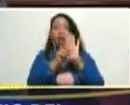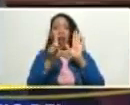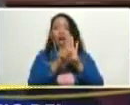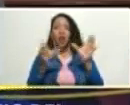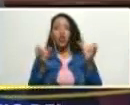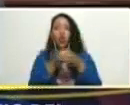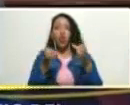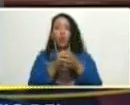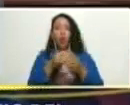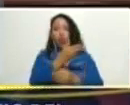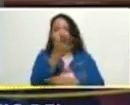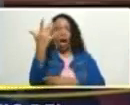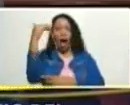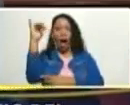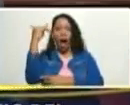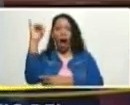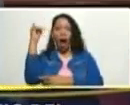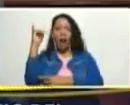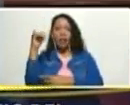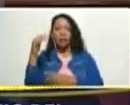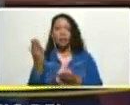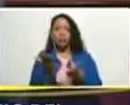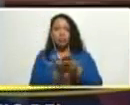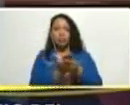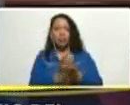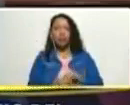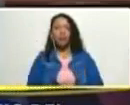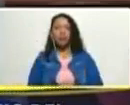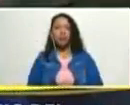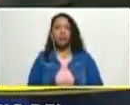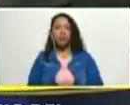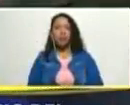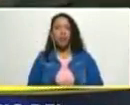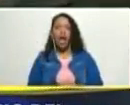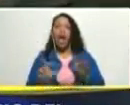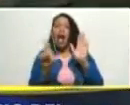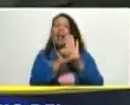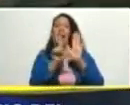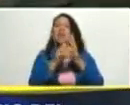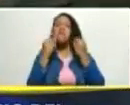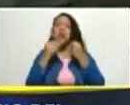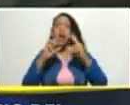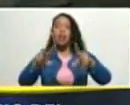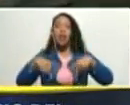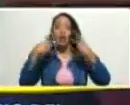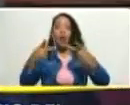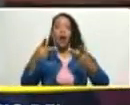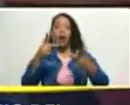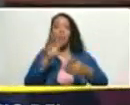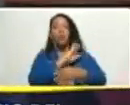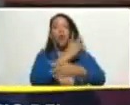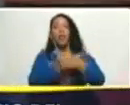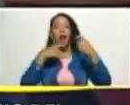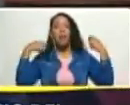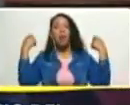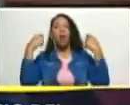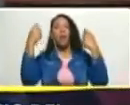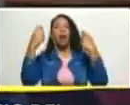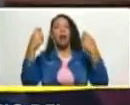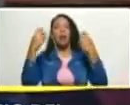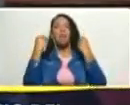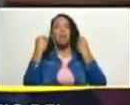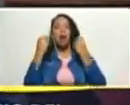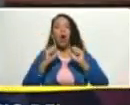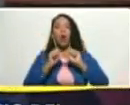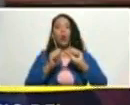doctor Jorge Rodríguez las leyes para renovar el poder popular para seguir